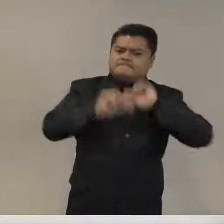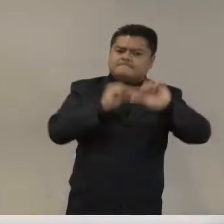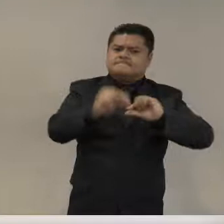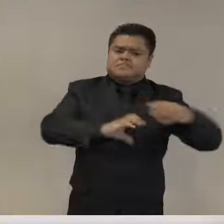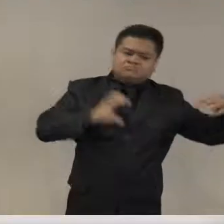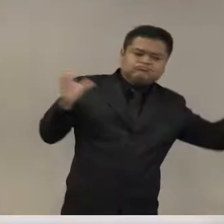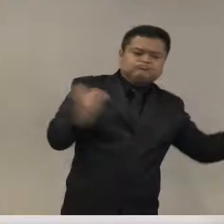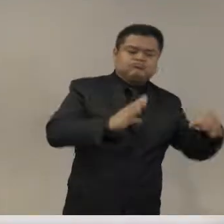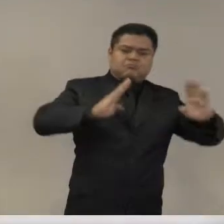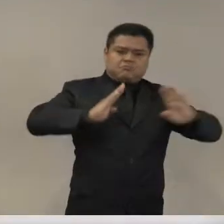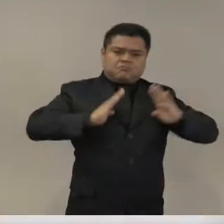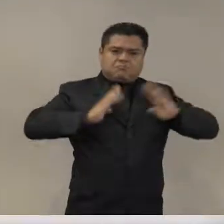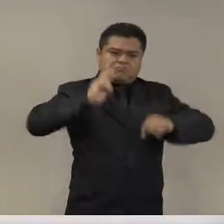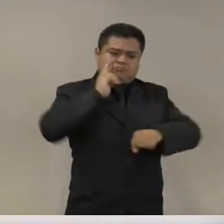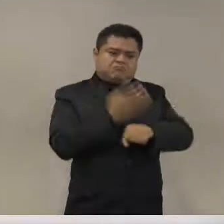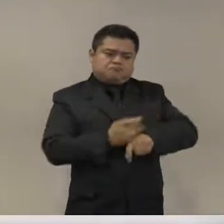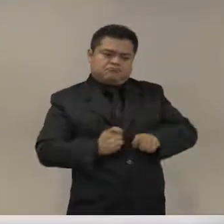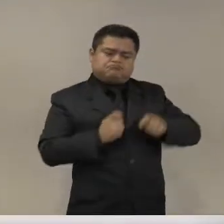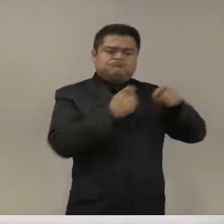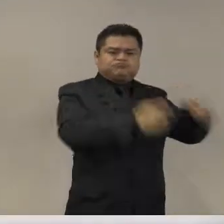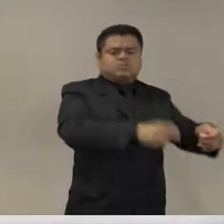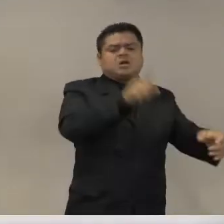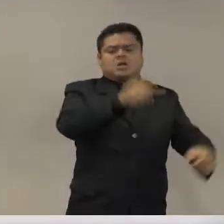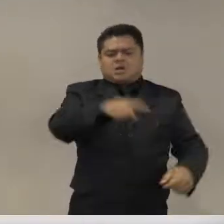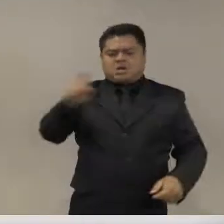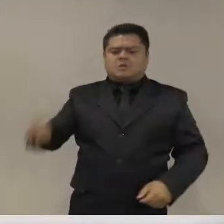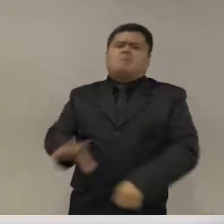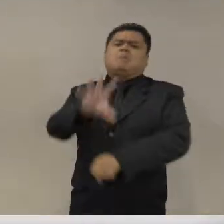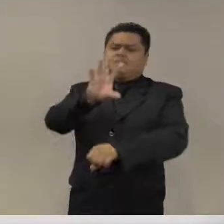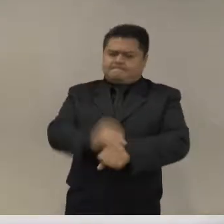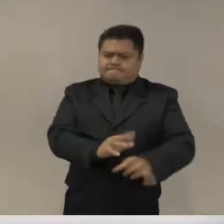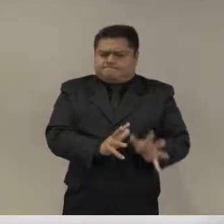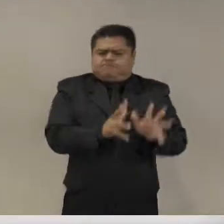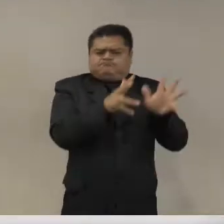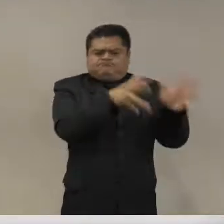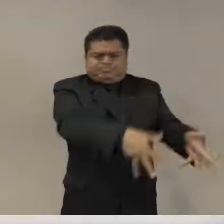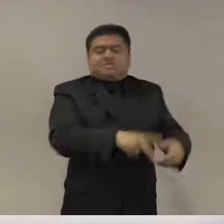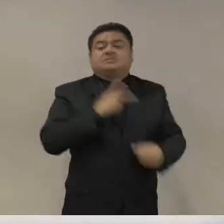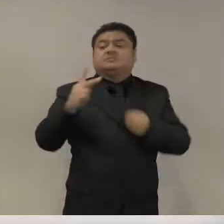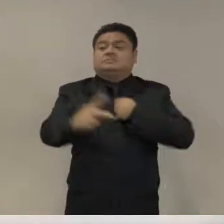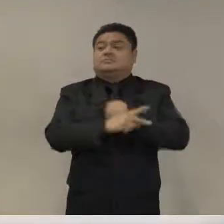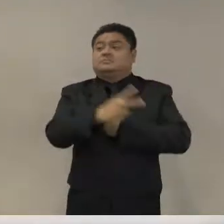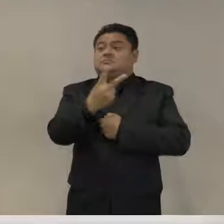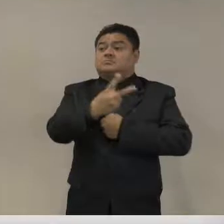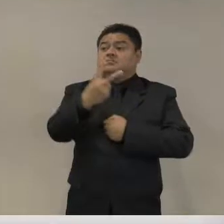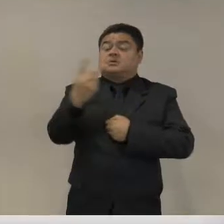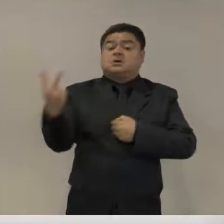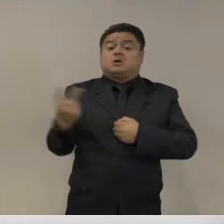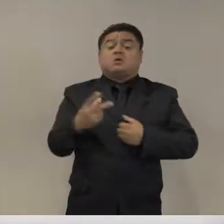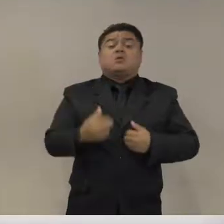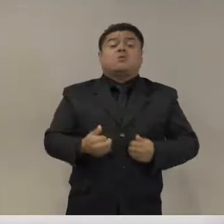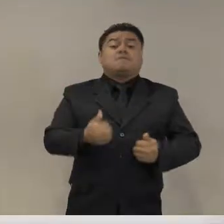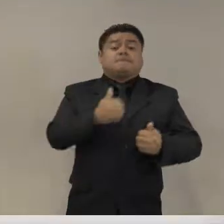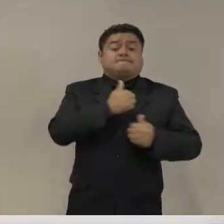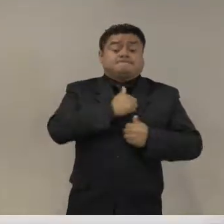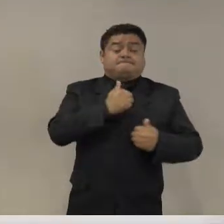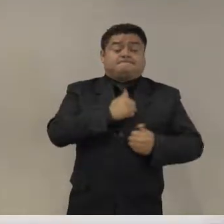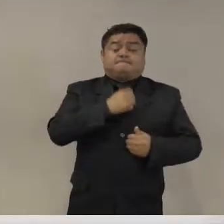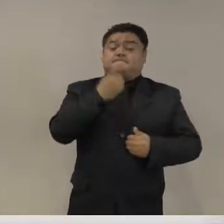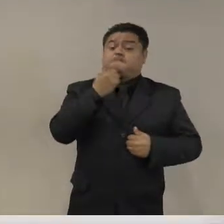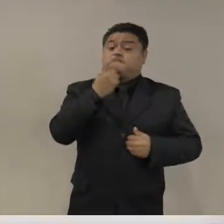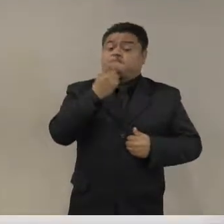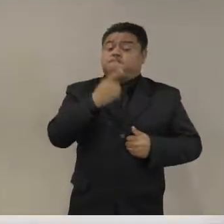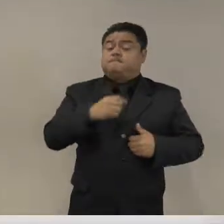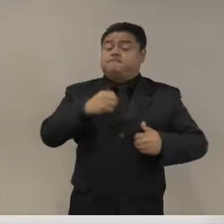nada para parar el fenómeno. Pero en ambos países, los militares son poderosos, politizados y